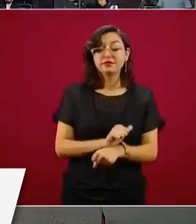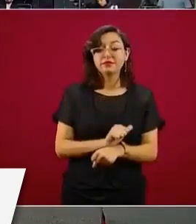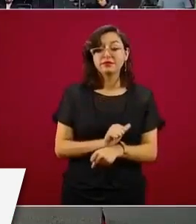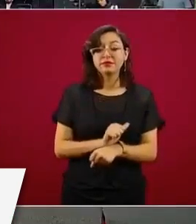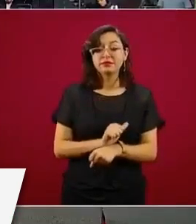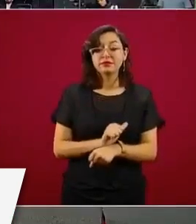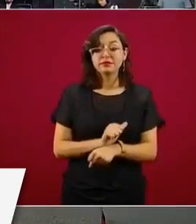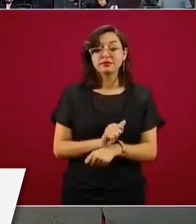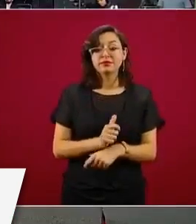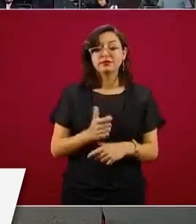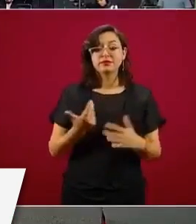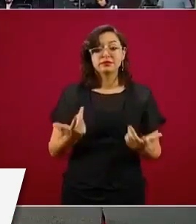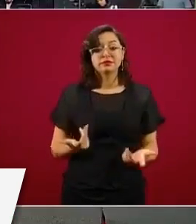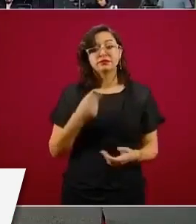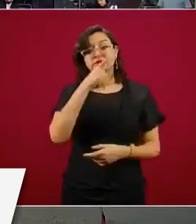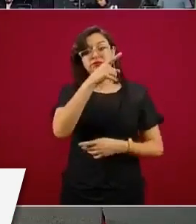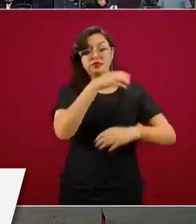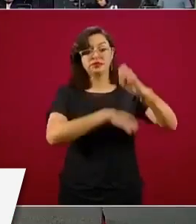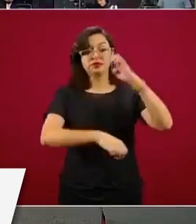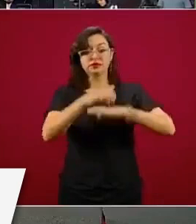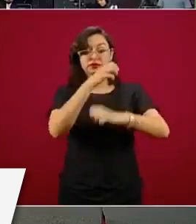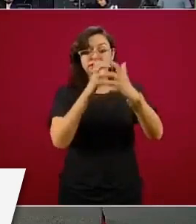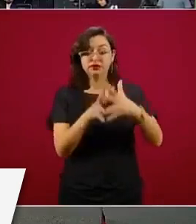empresas grandes,